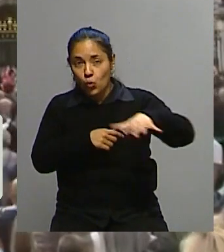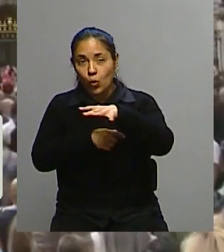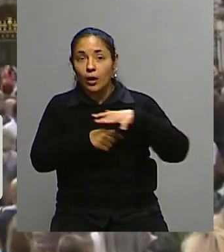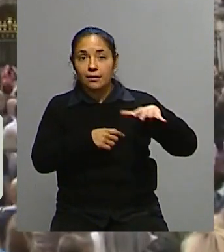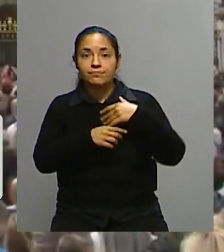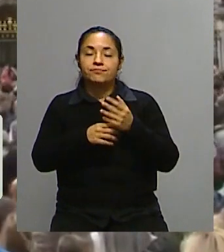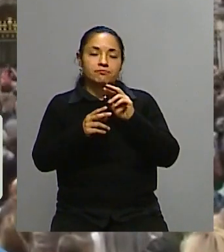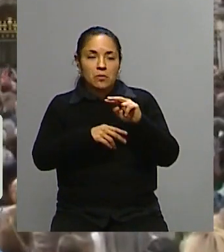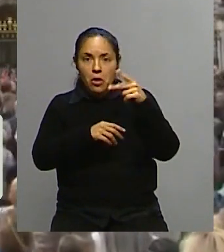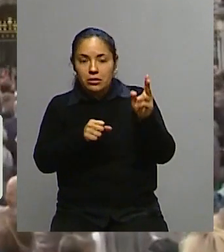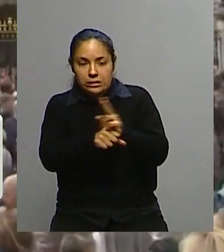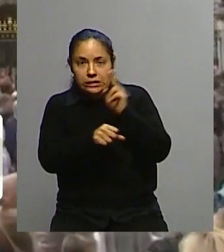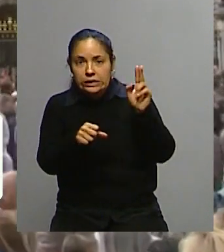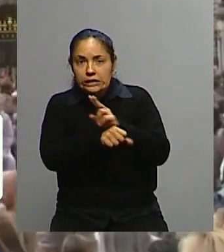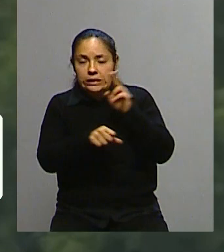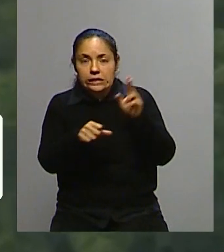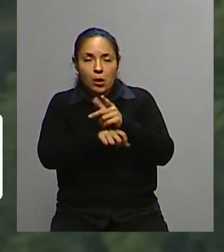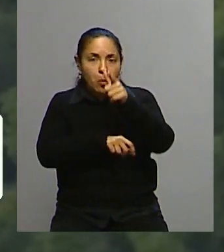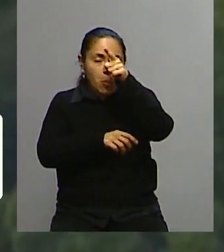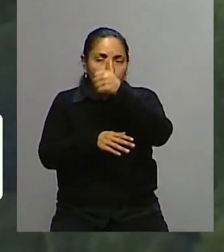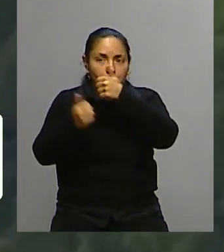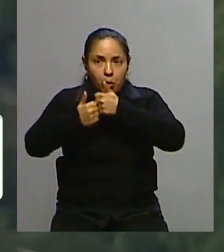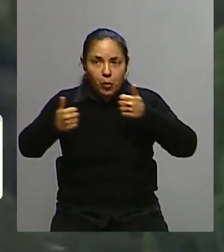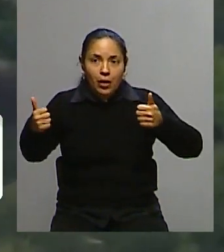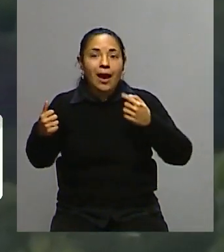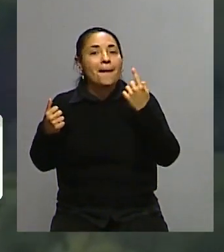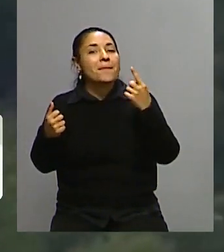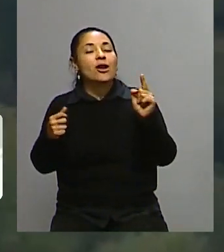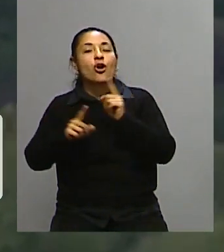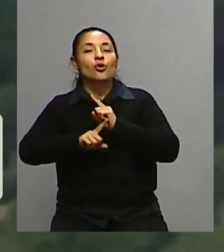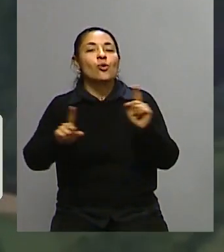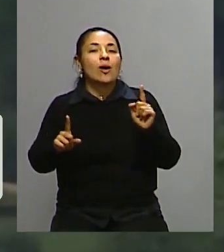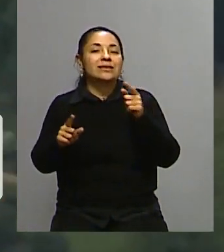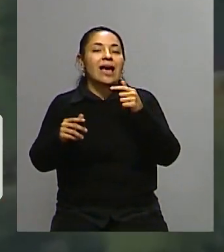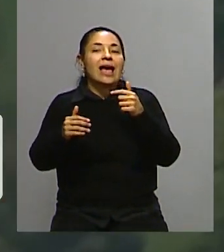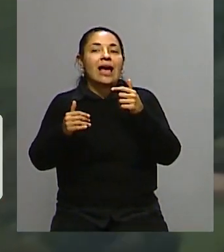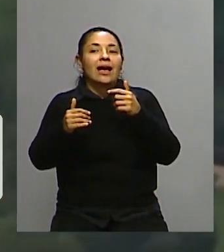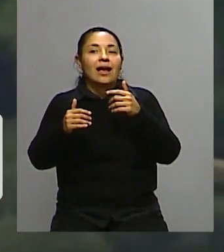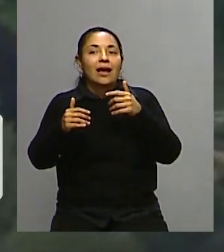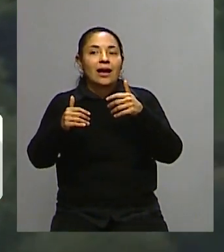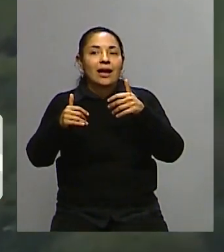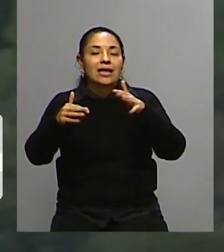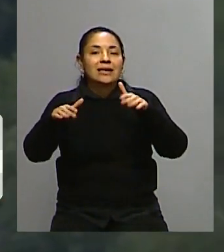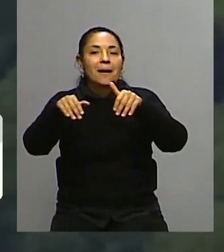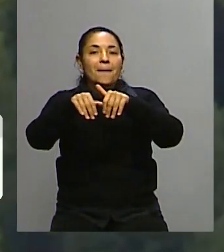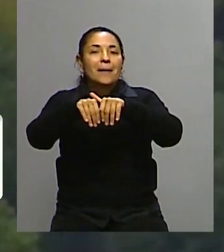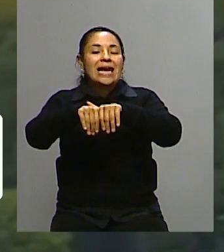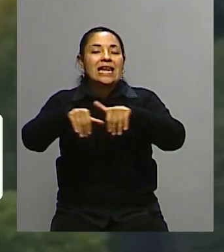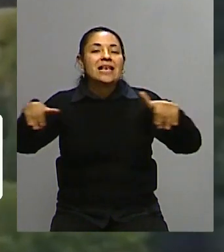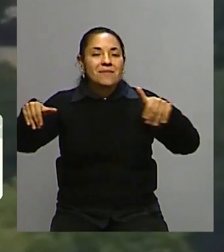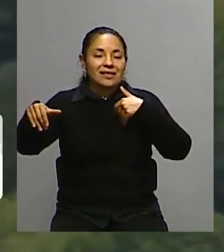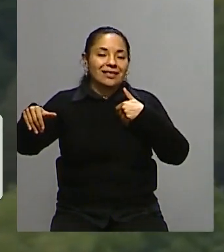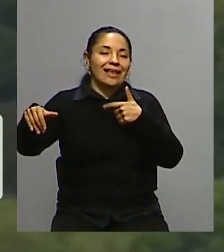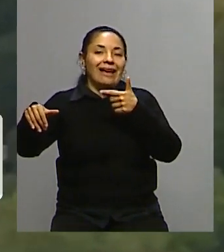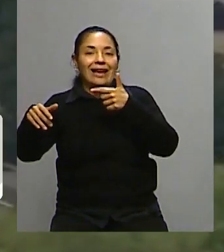muchísima seguridad, pero también quieren que sea una seguridad que no interfiera con lo masivo y lo íntimo a la vez. Que